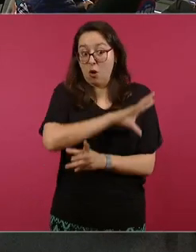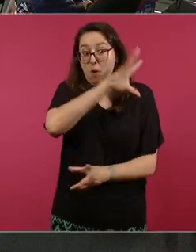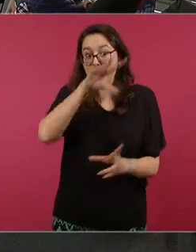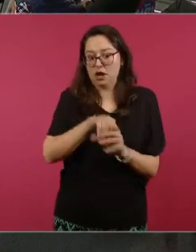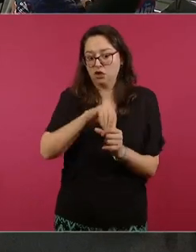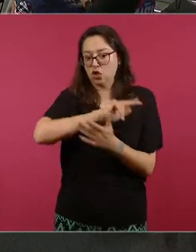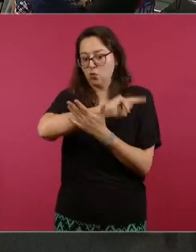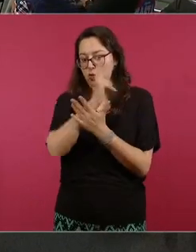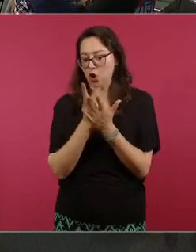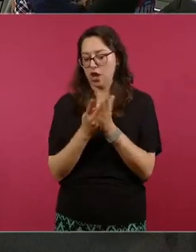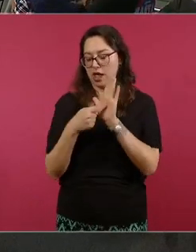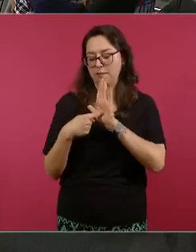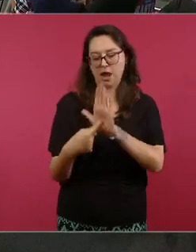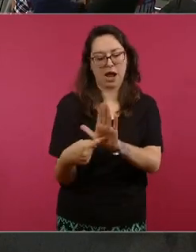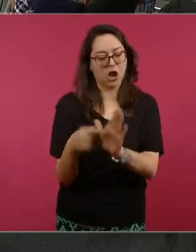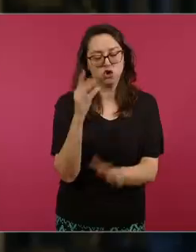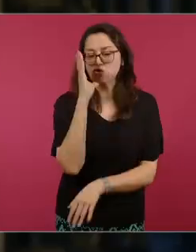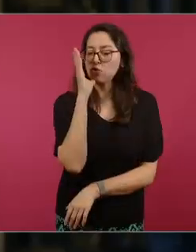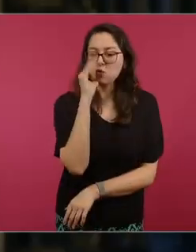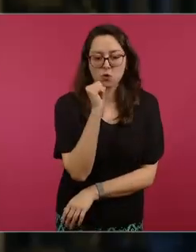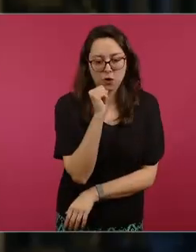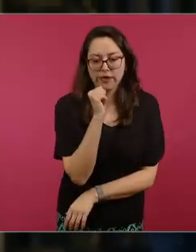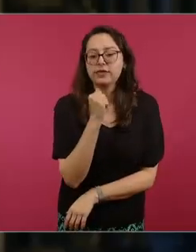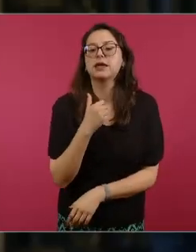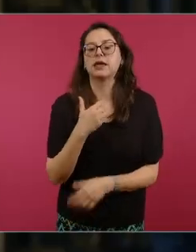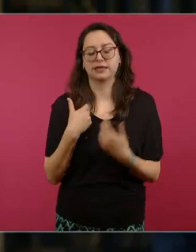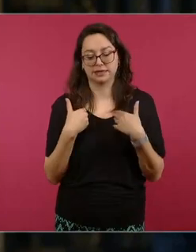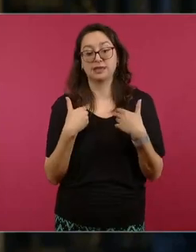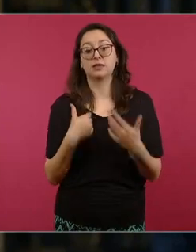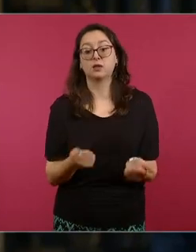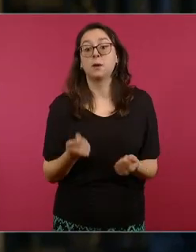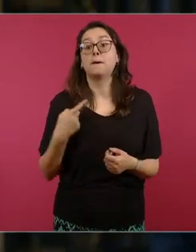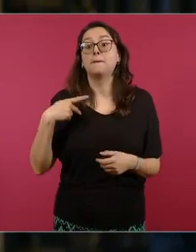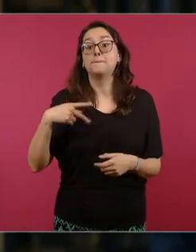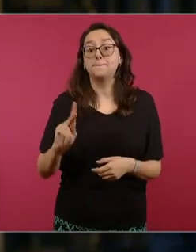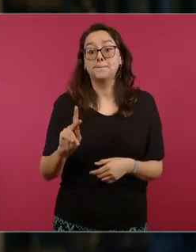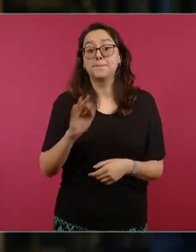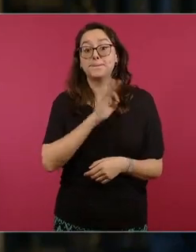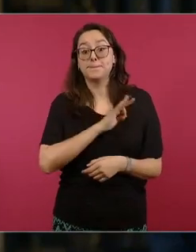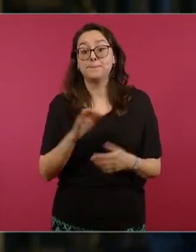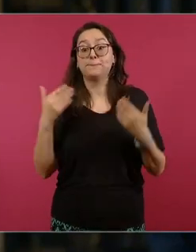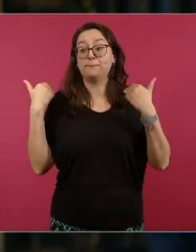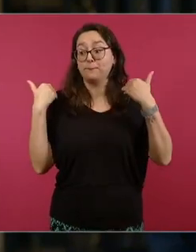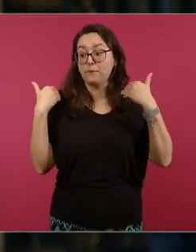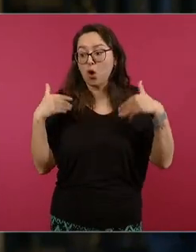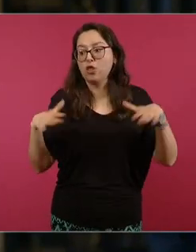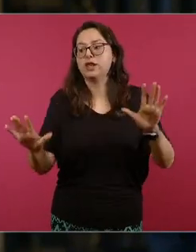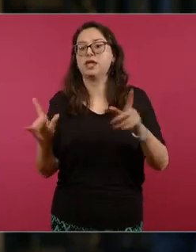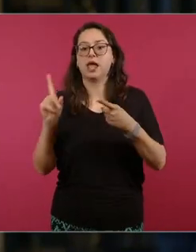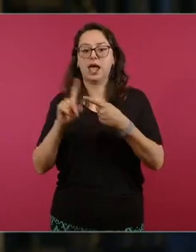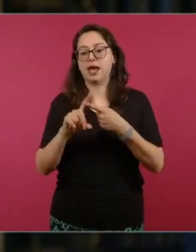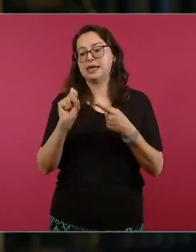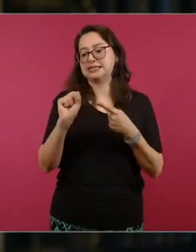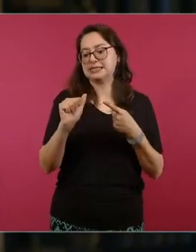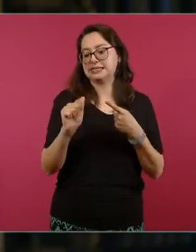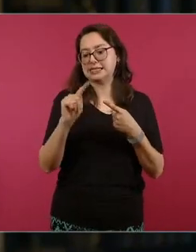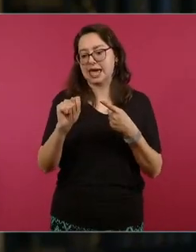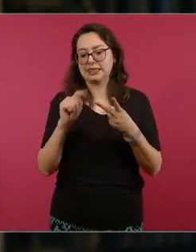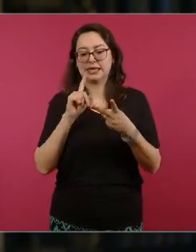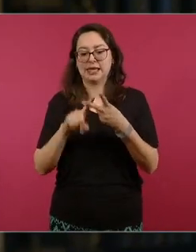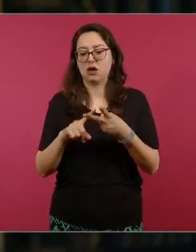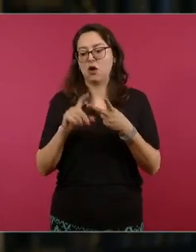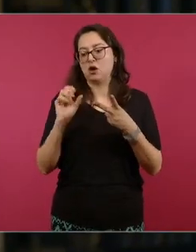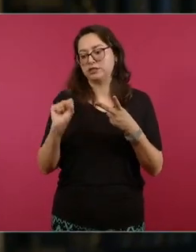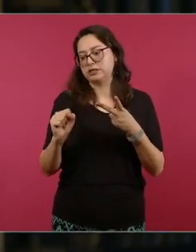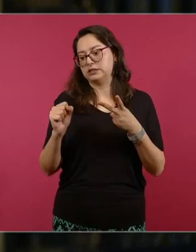pedirle si es posible que venga no sé si el secretario de Hacienda el director de la Comisión Federal de Electricidad o ambos para